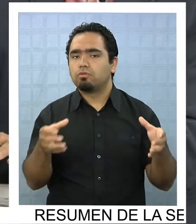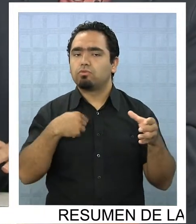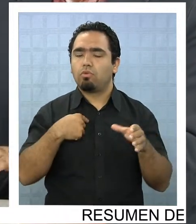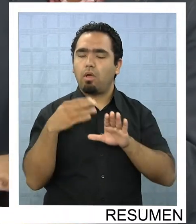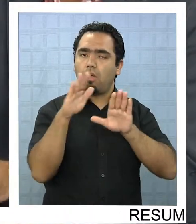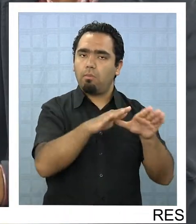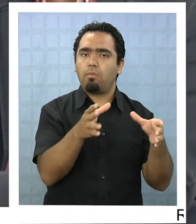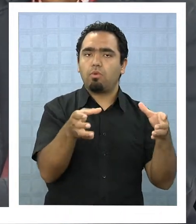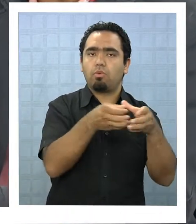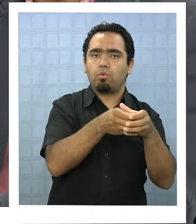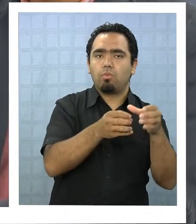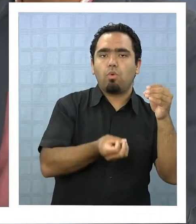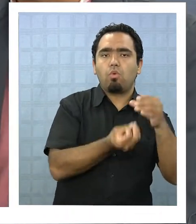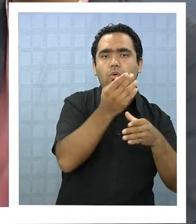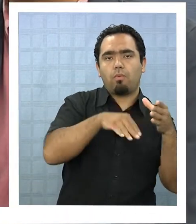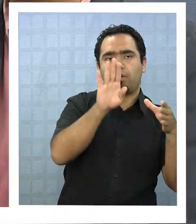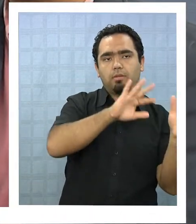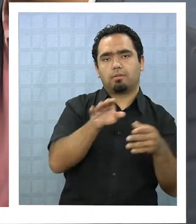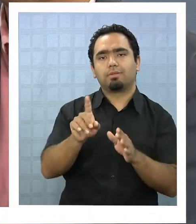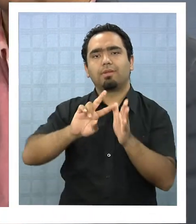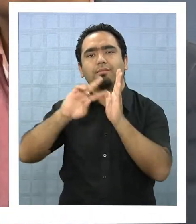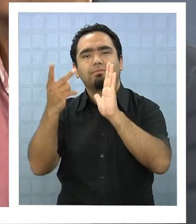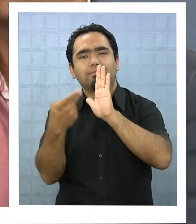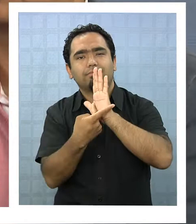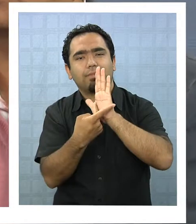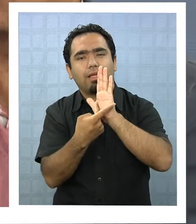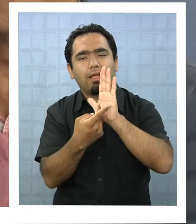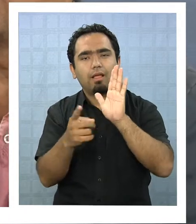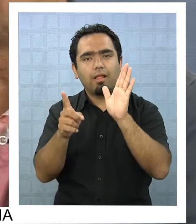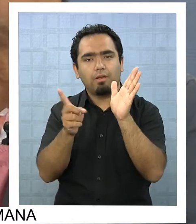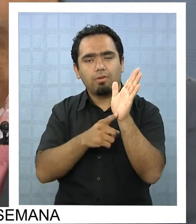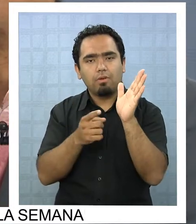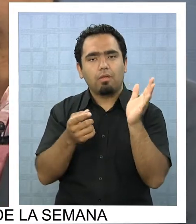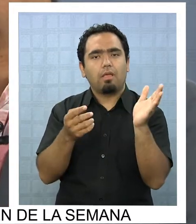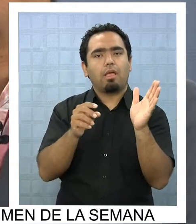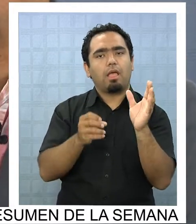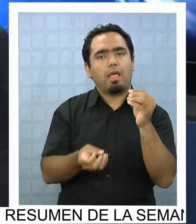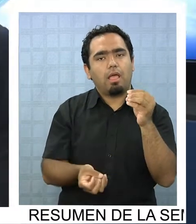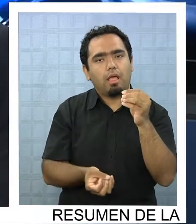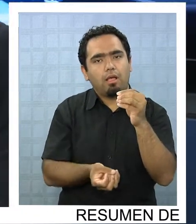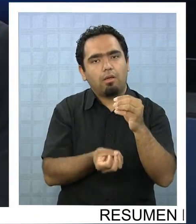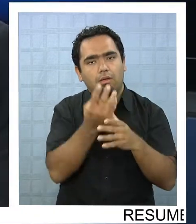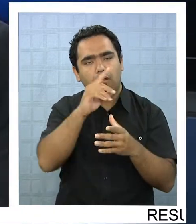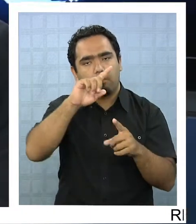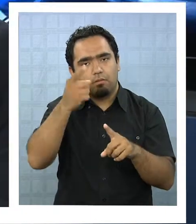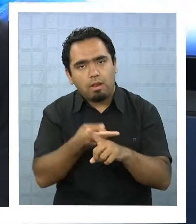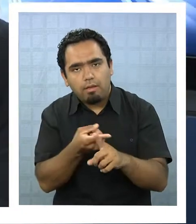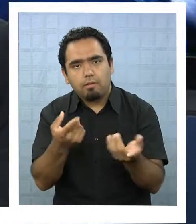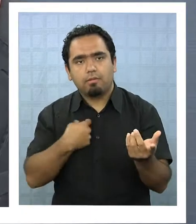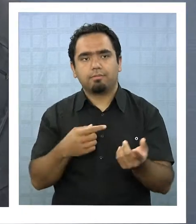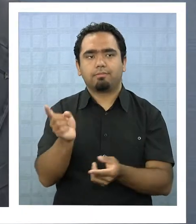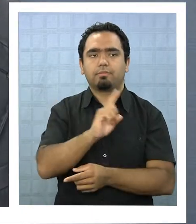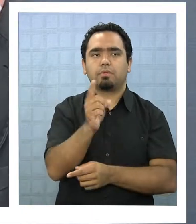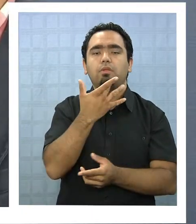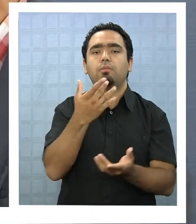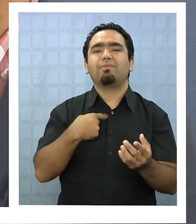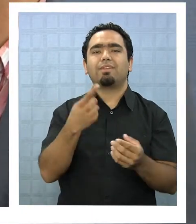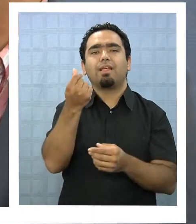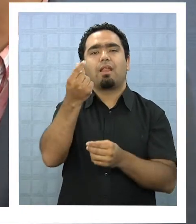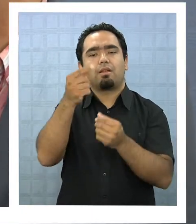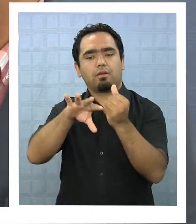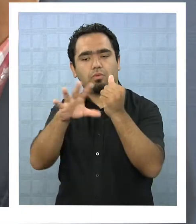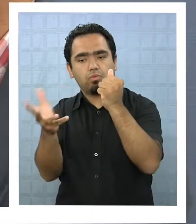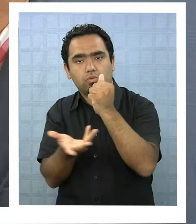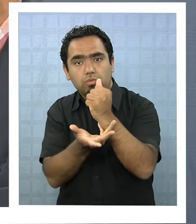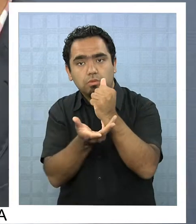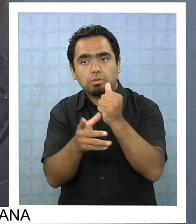espacio para una nueva reforma es el drama, das en el clavo porque es el drama de la reforma que aprobaron porque los recursos que se necesitan para todo lo que